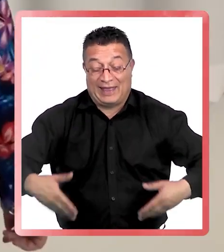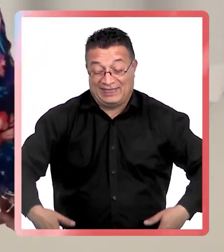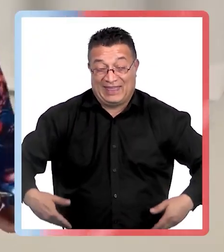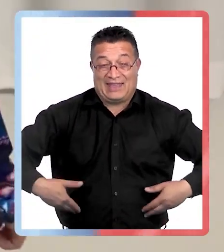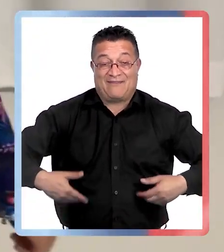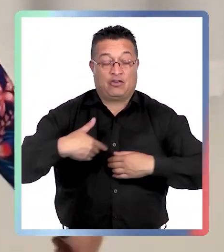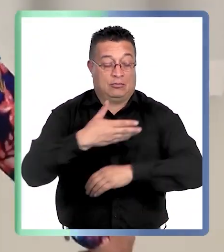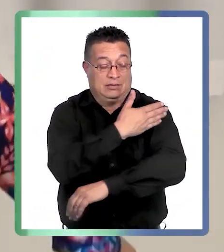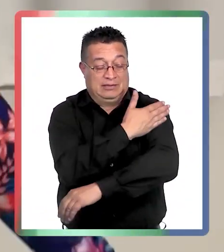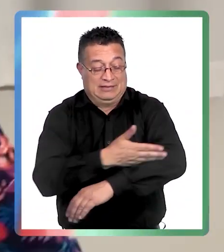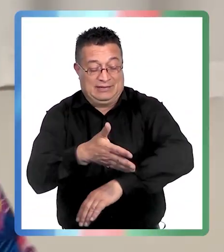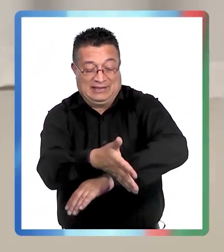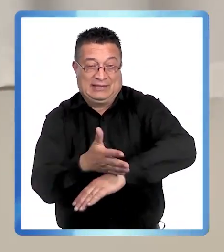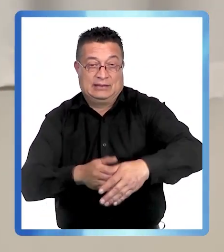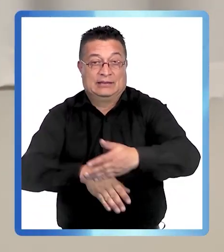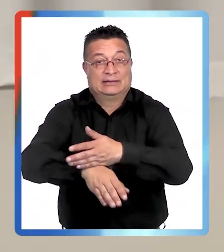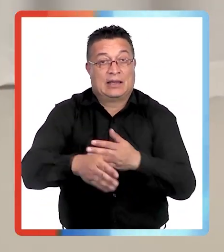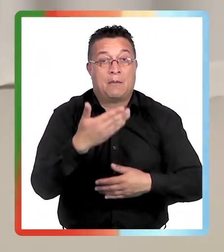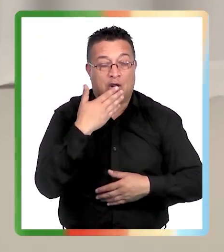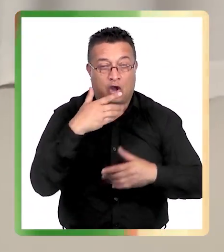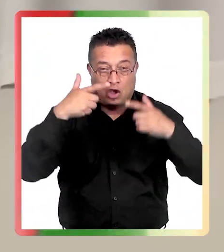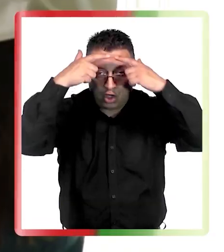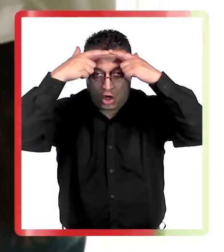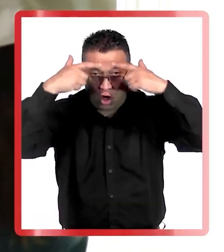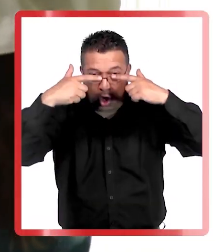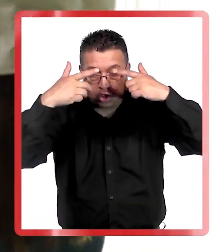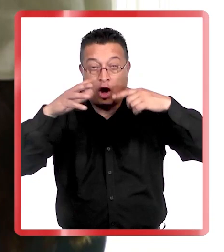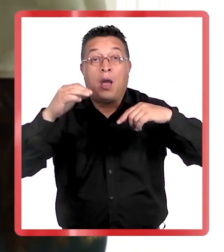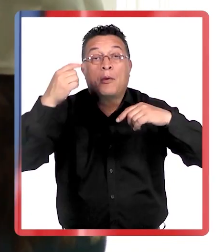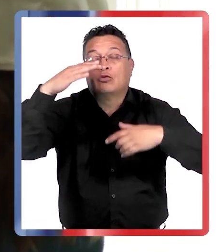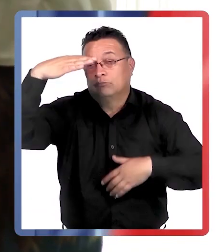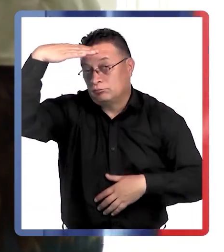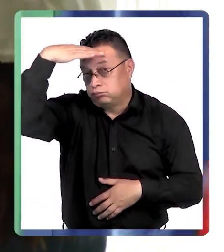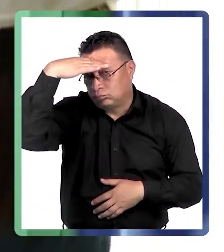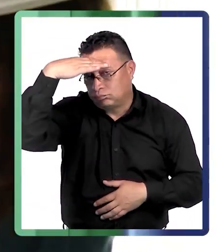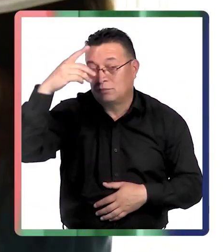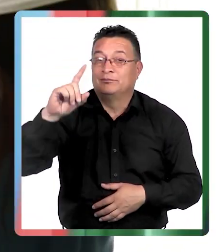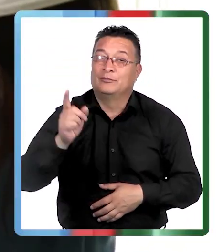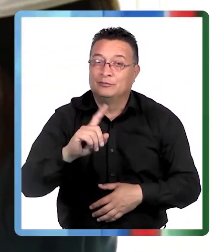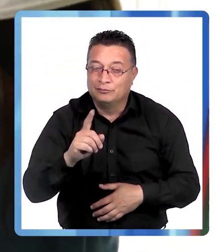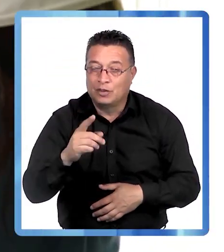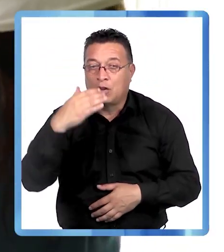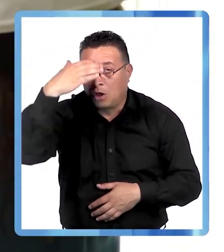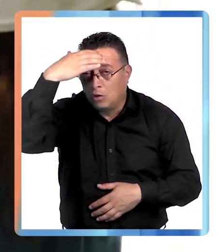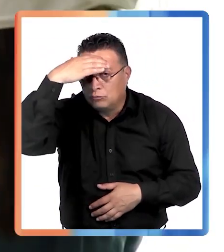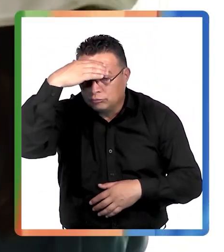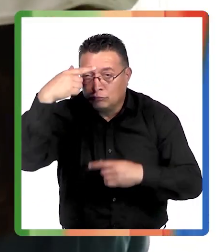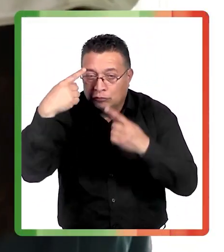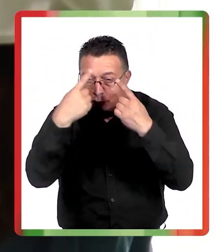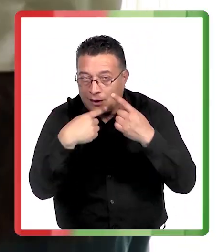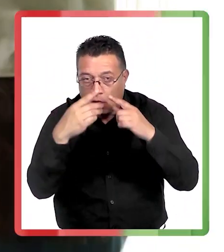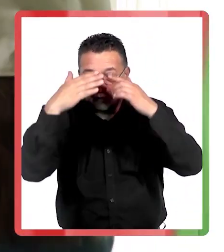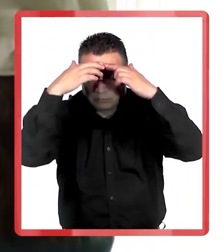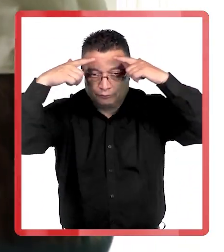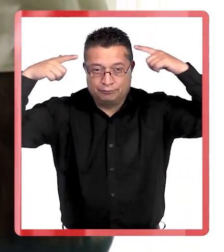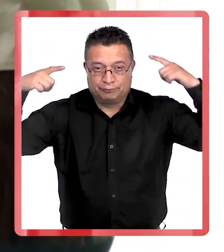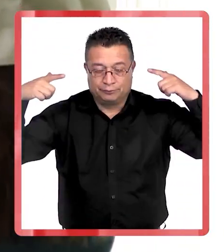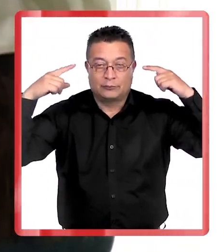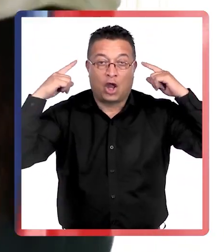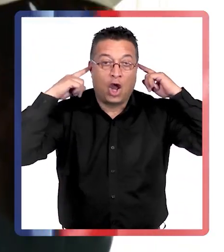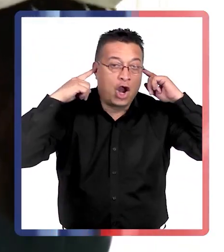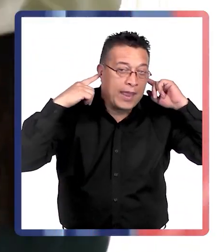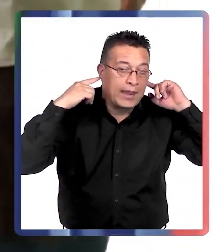son poleras manga larga, un gorro. Pero, idealmente, que no sea el yoki, solo la visera, sino que el gorro, para que cubra también las orejas, el cuello.